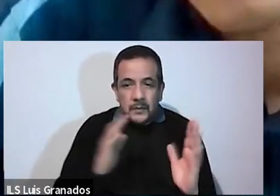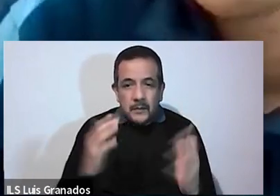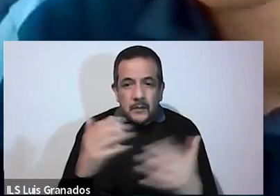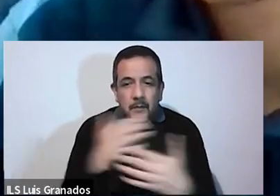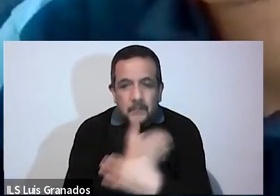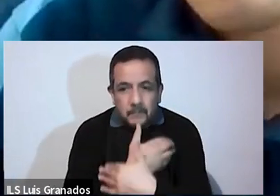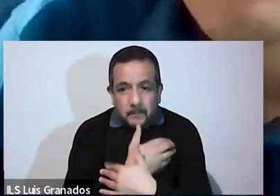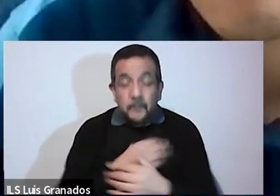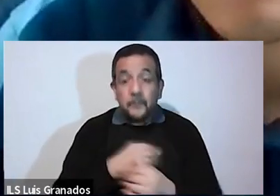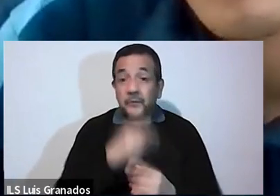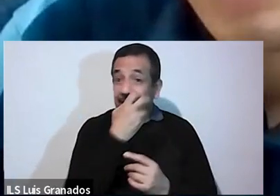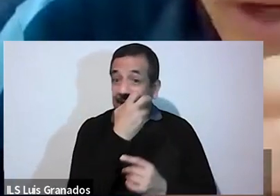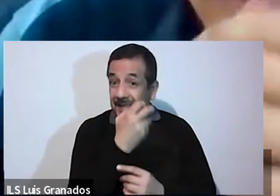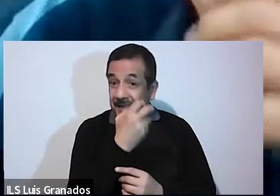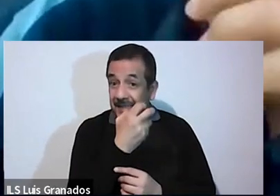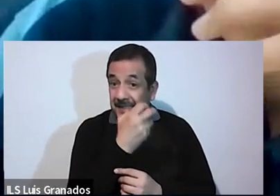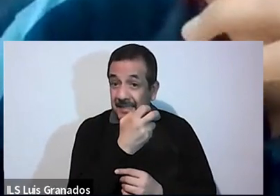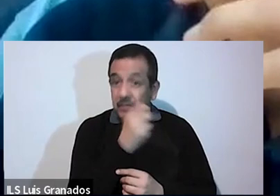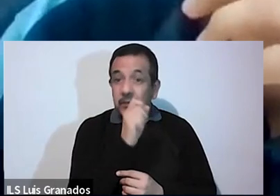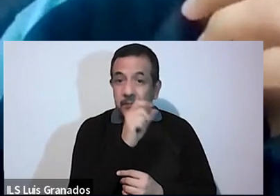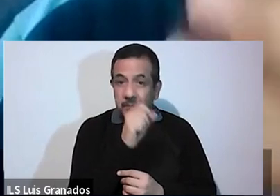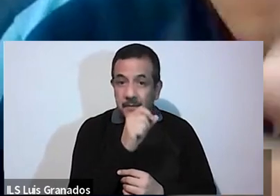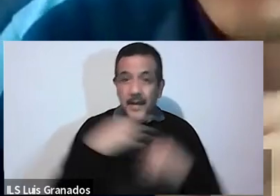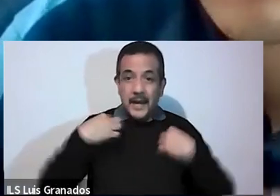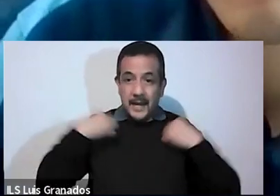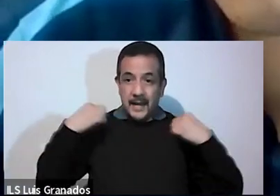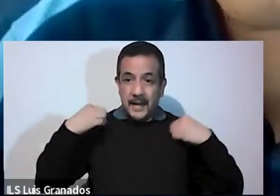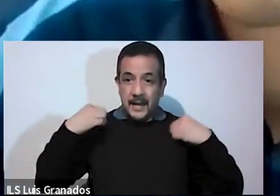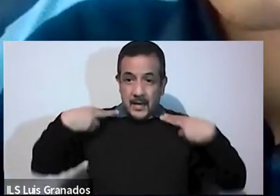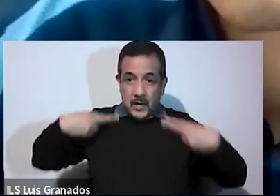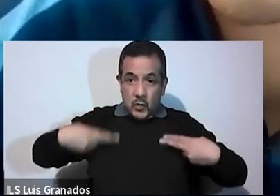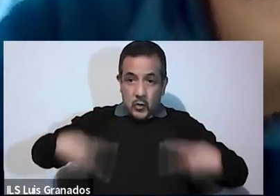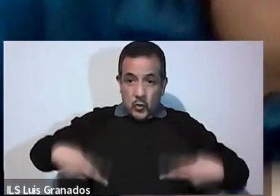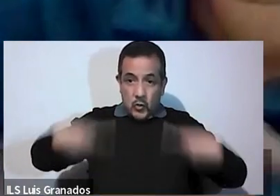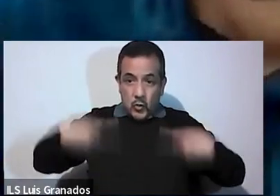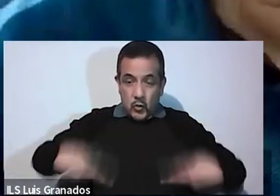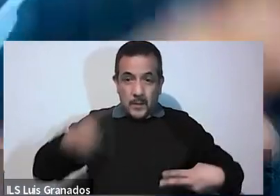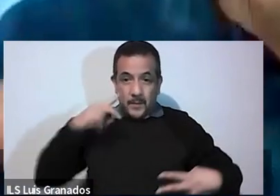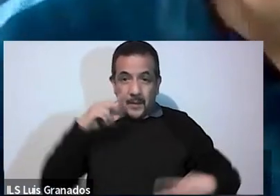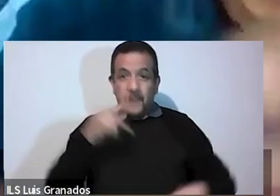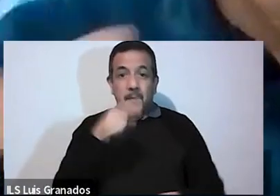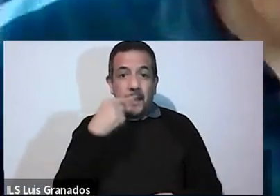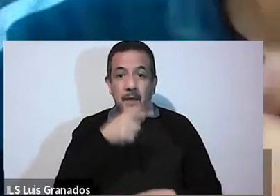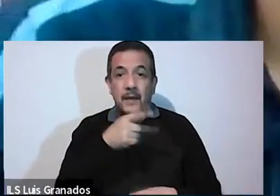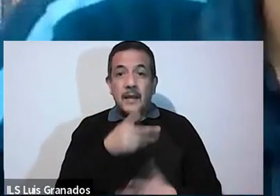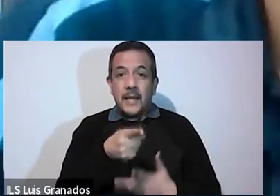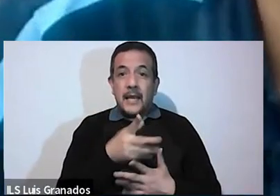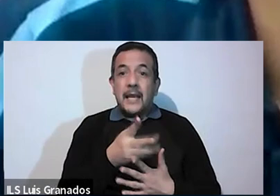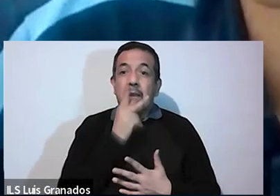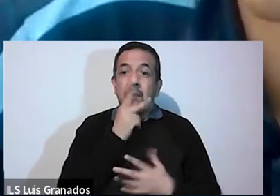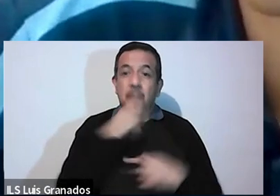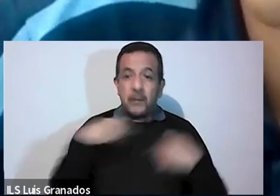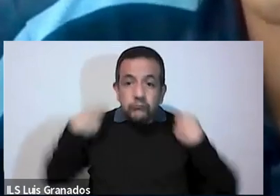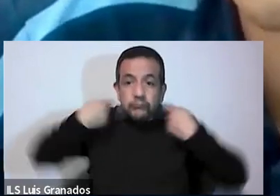Y también eso representan un poco las vestiduras que tiene puesto el padre. Si se fijan, está lleno de capas y capas,